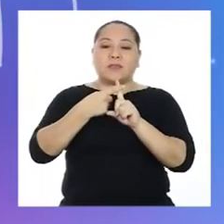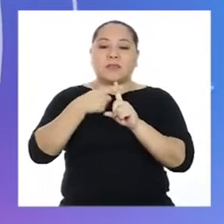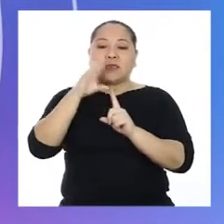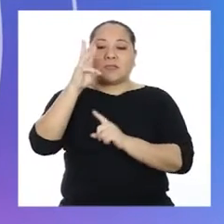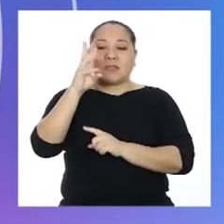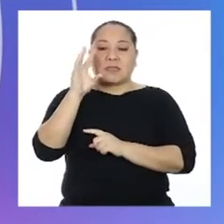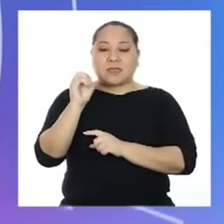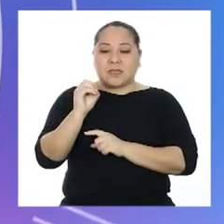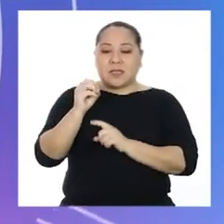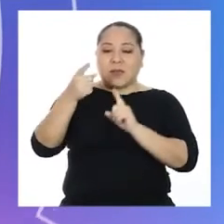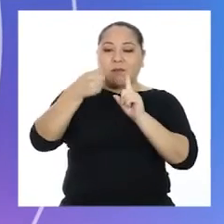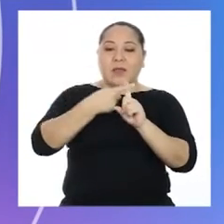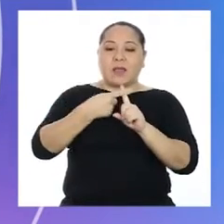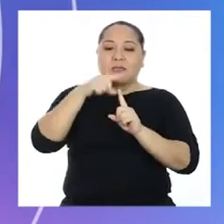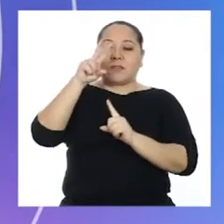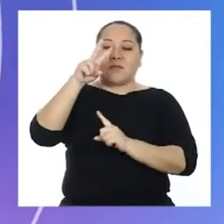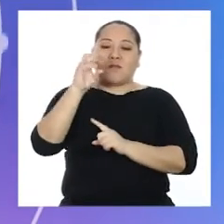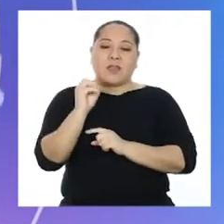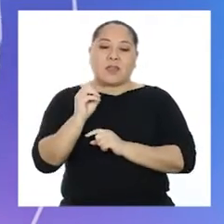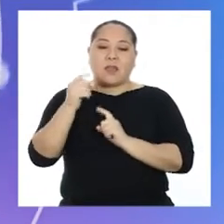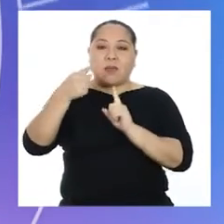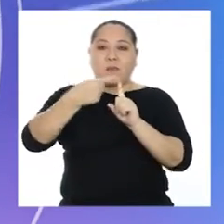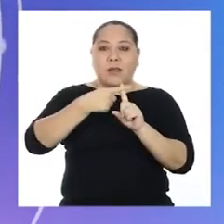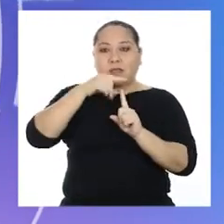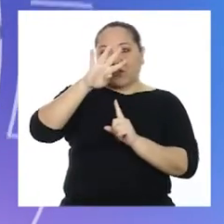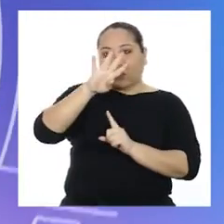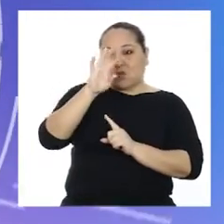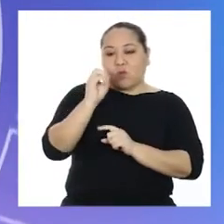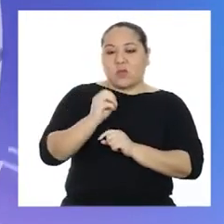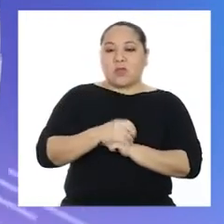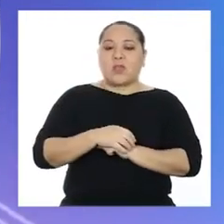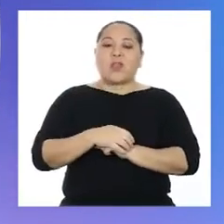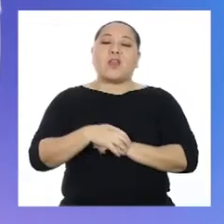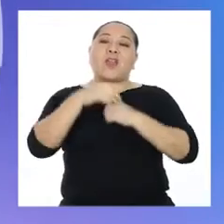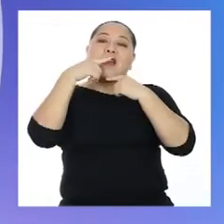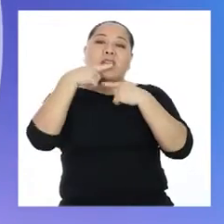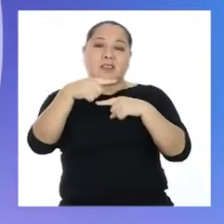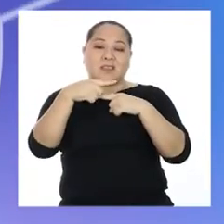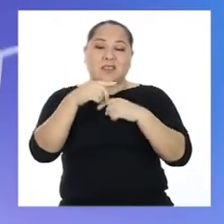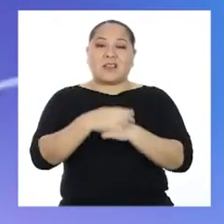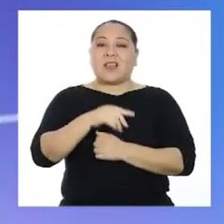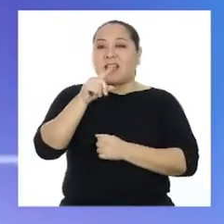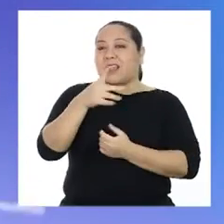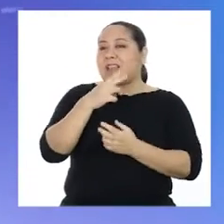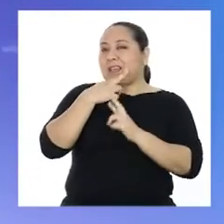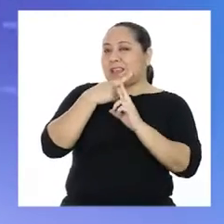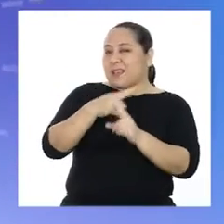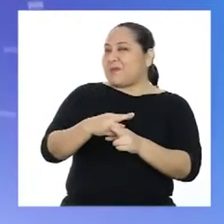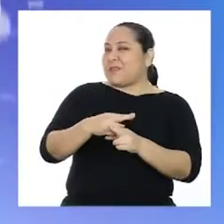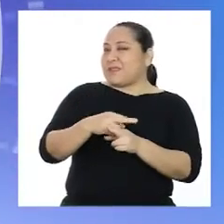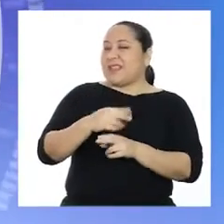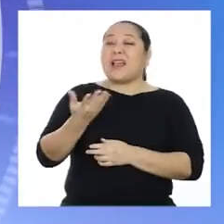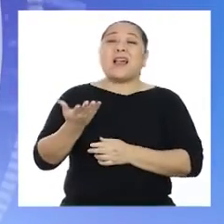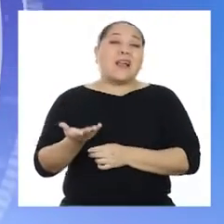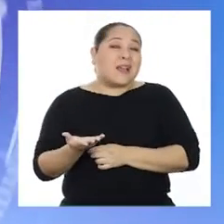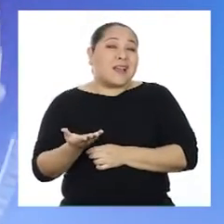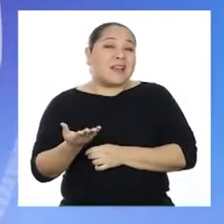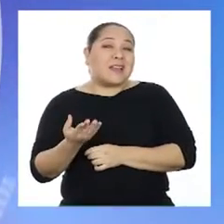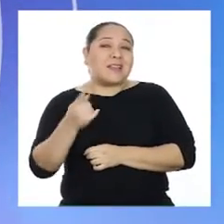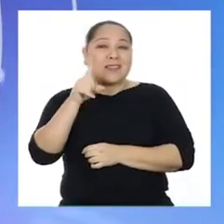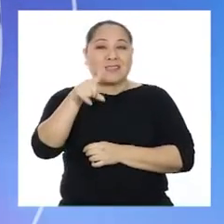más, más sesenta, más veinte, más cuarenta. ¡Y eso es igual